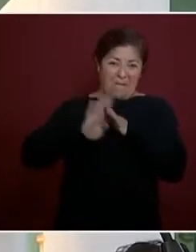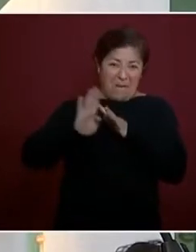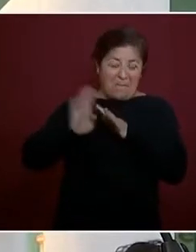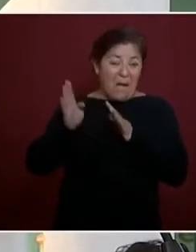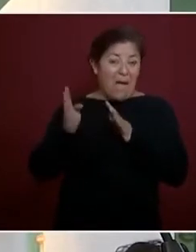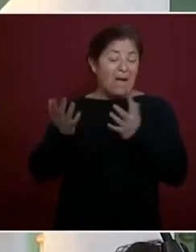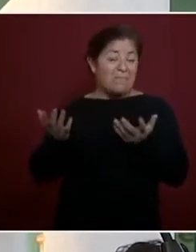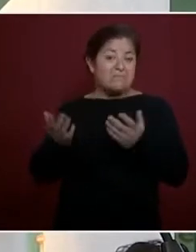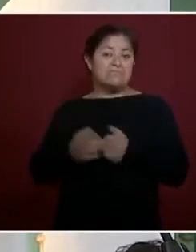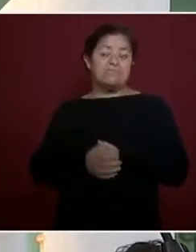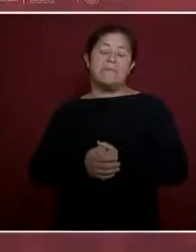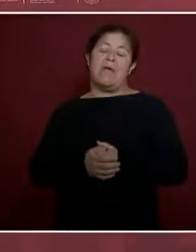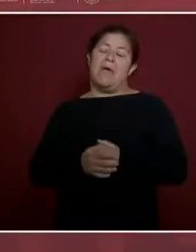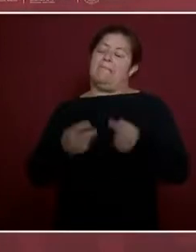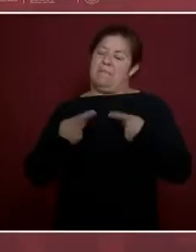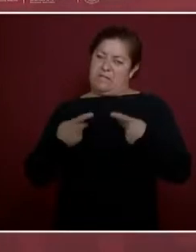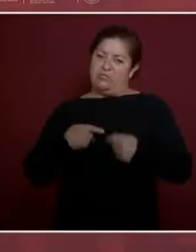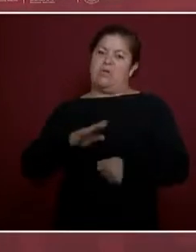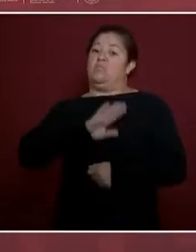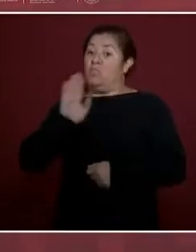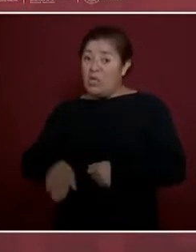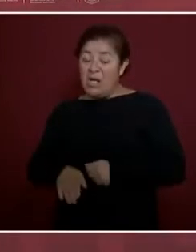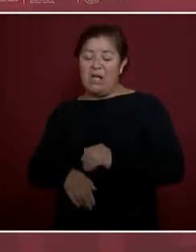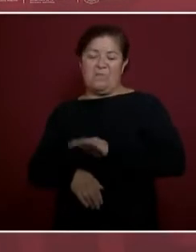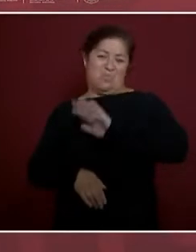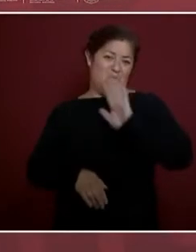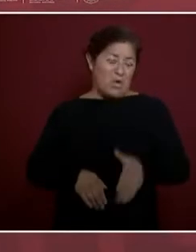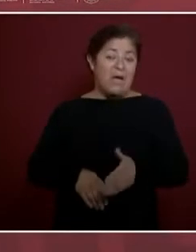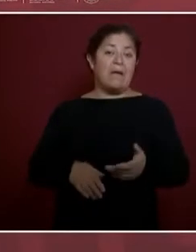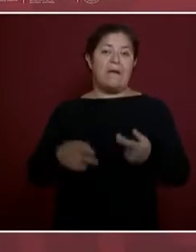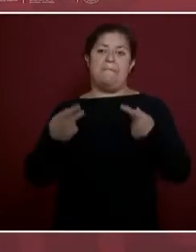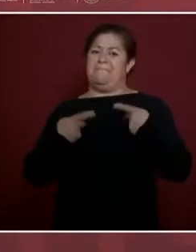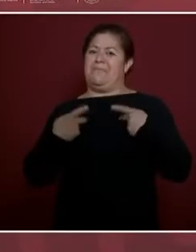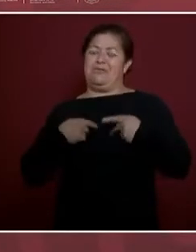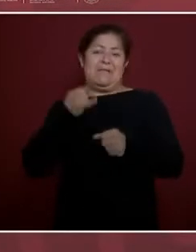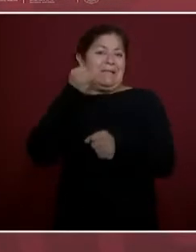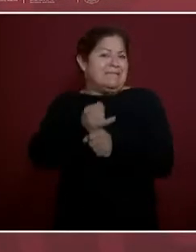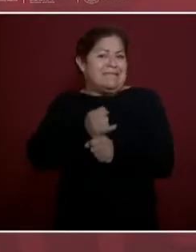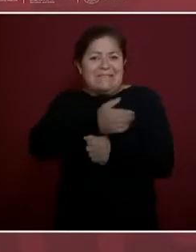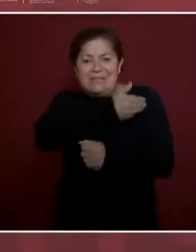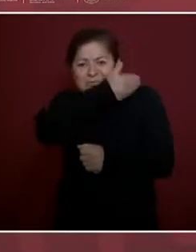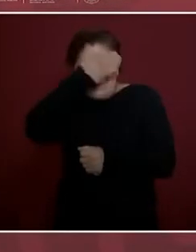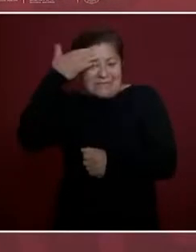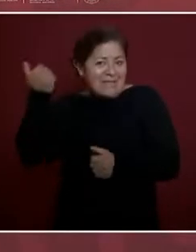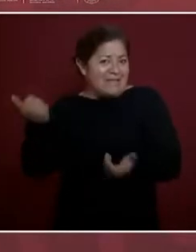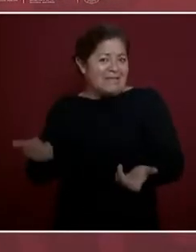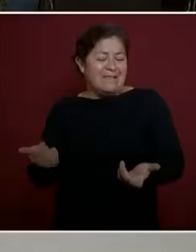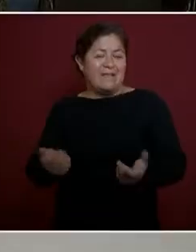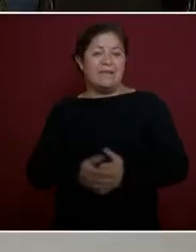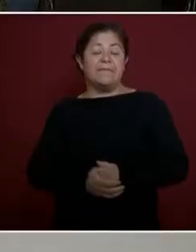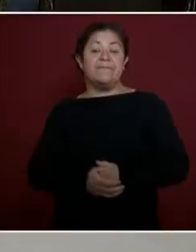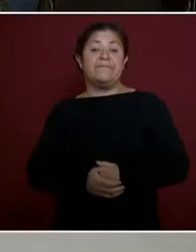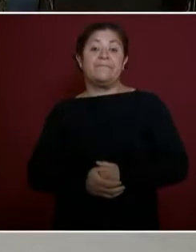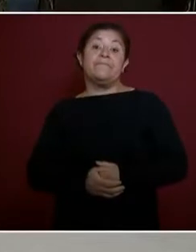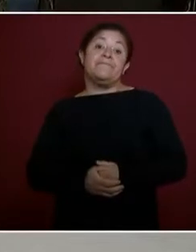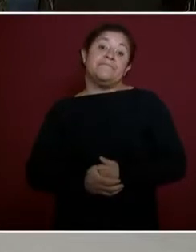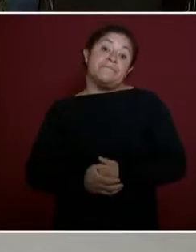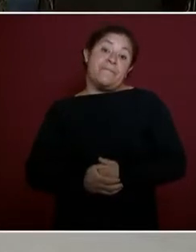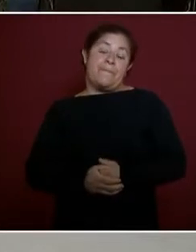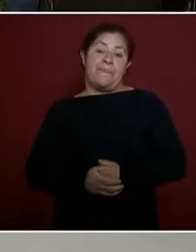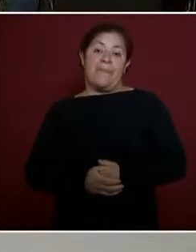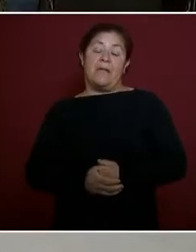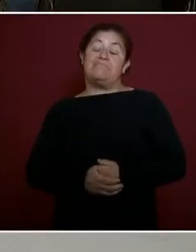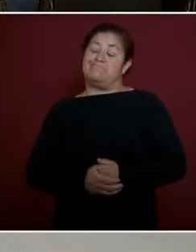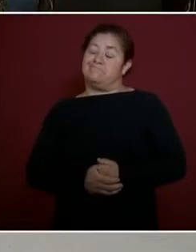desde luego pierden la vida, gente inocente y se